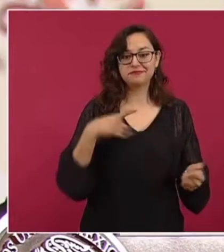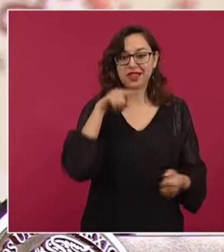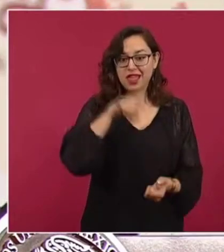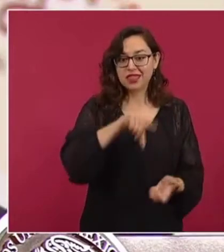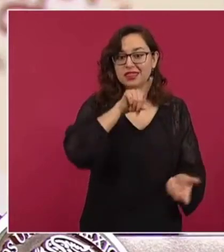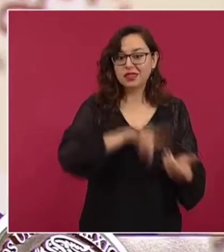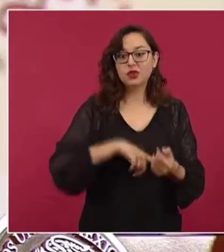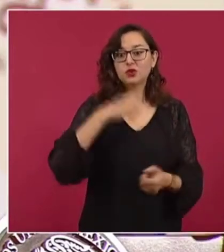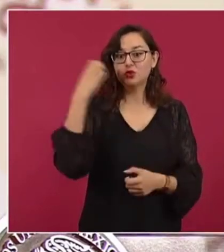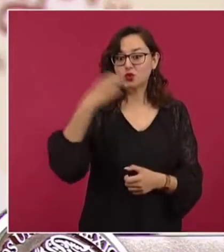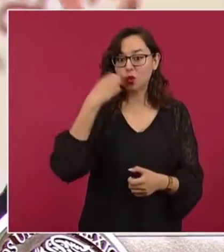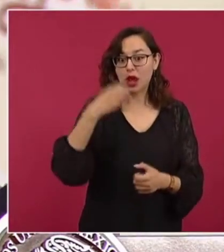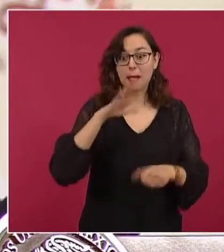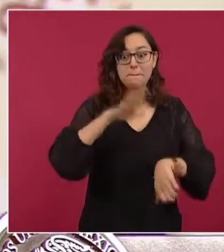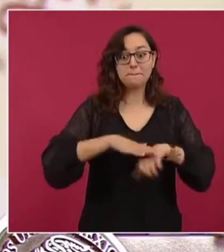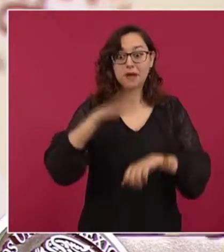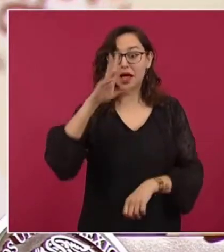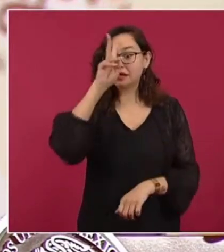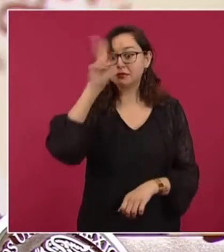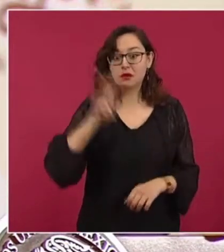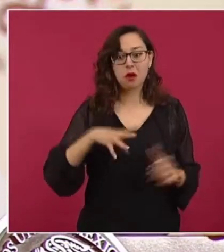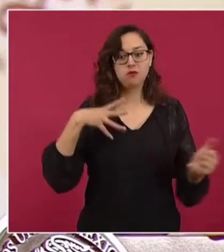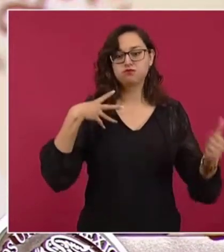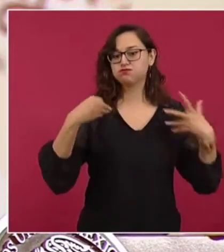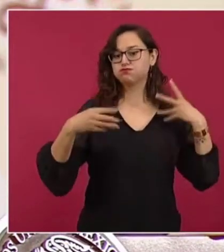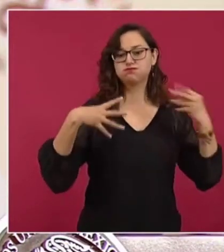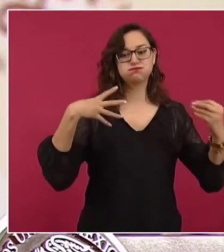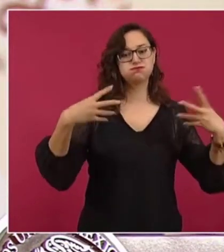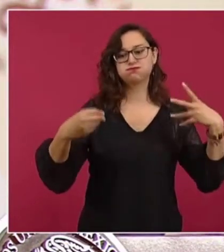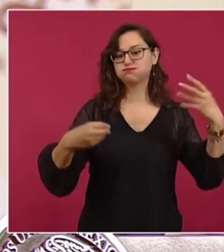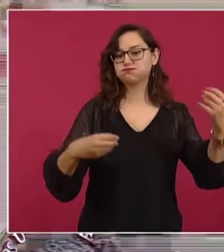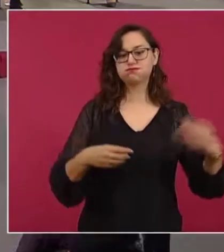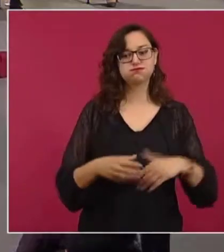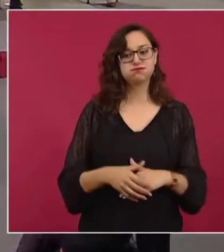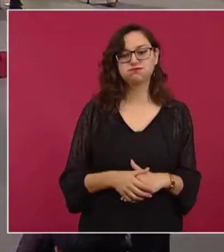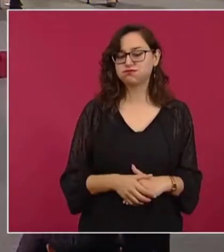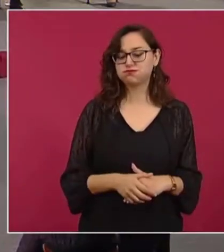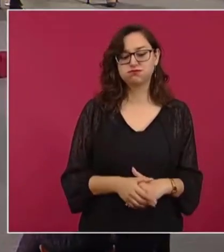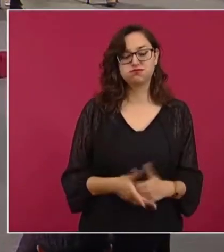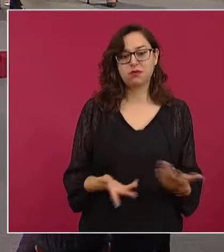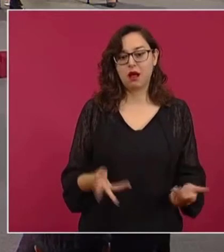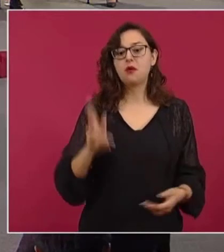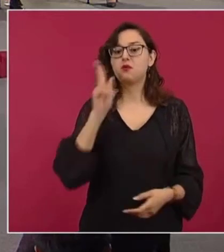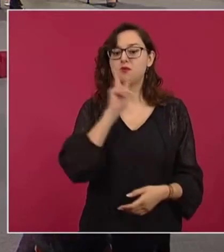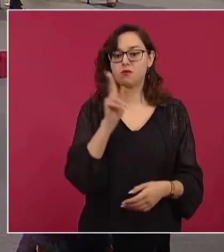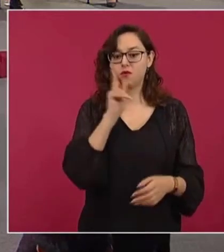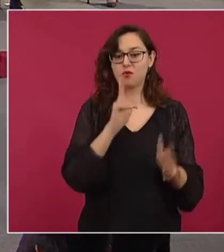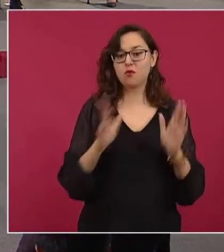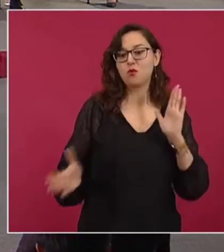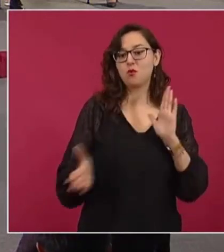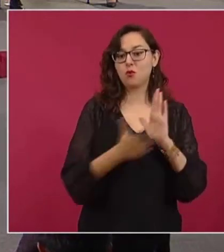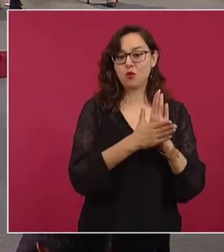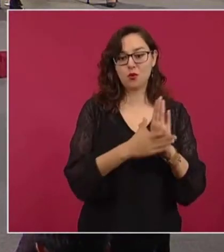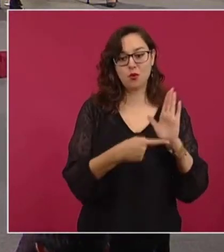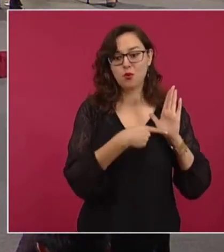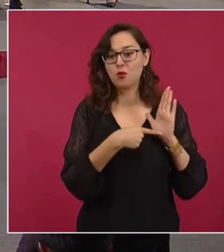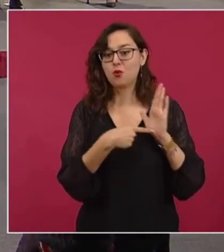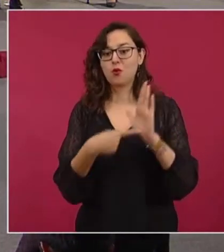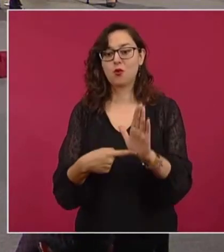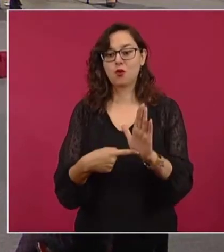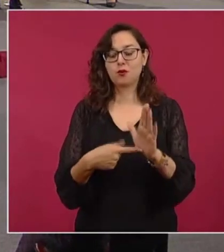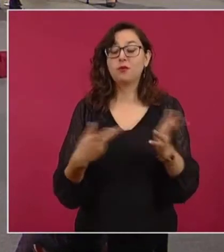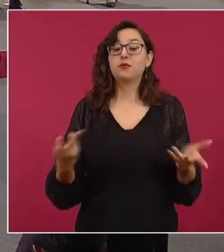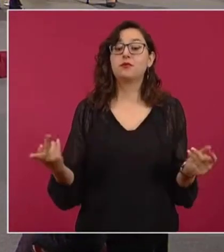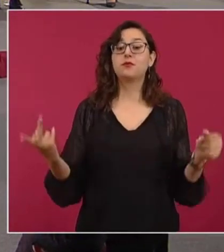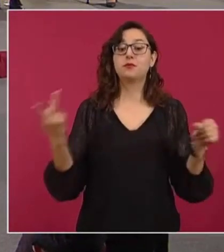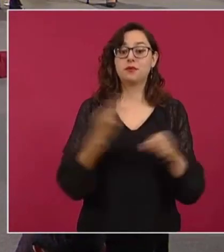escuelas sitios peculiares, sitios especiales de contagio. Y eso se mostró porque el mismo descenso